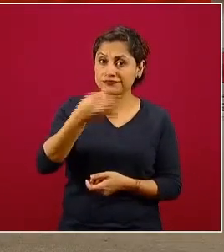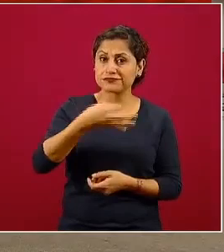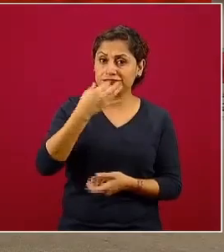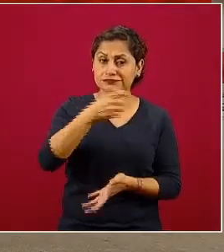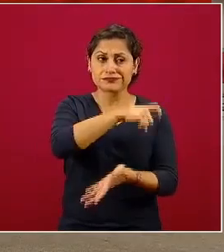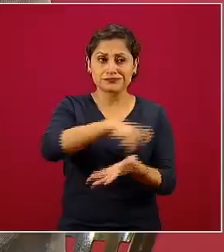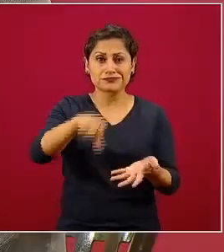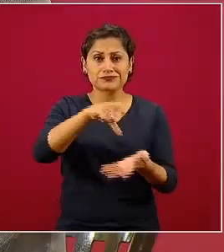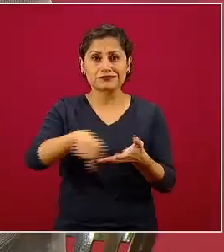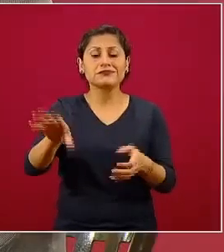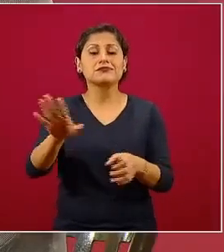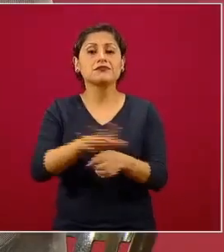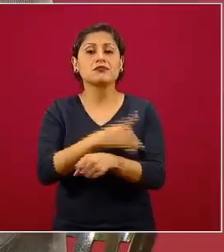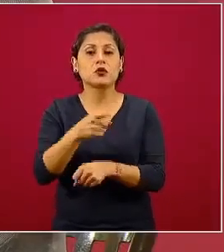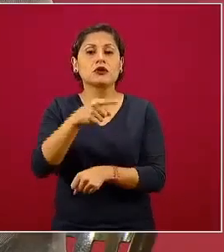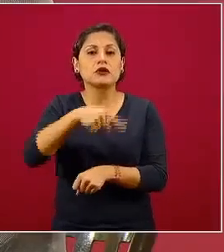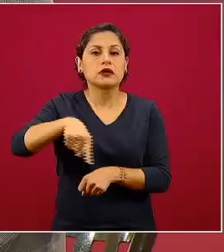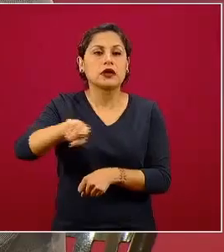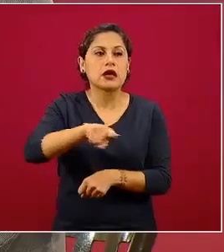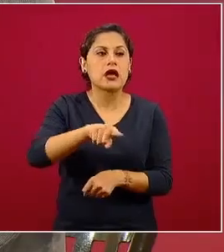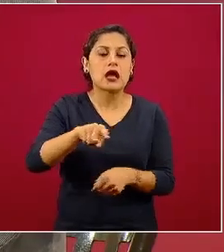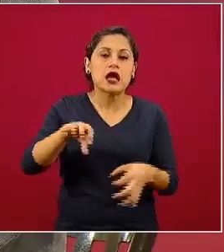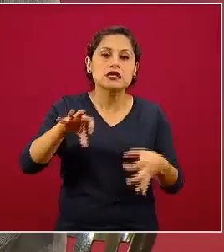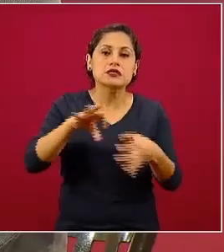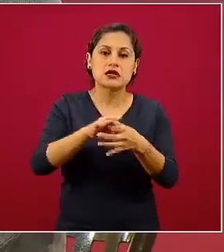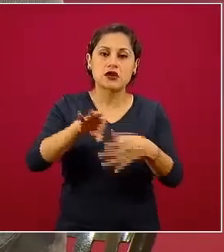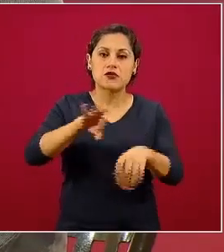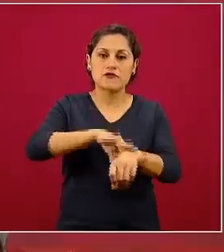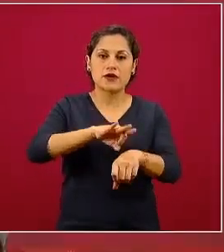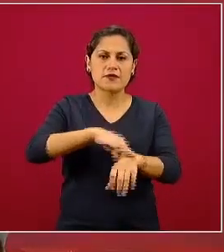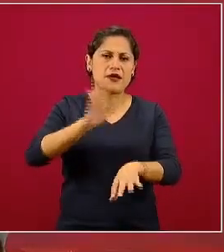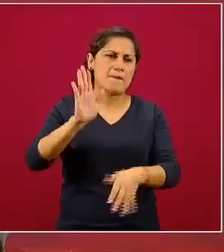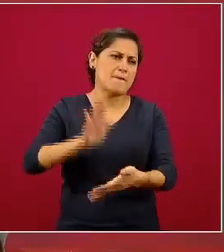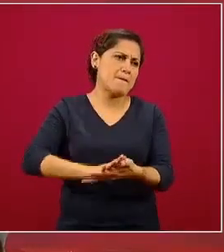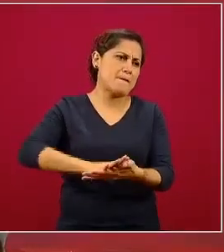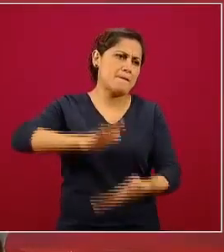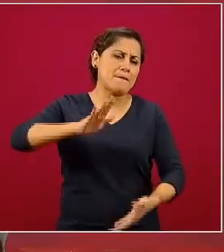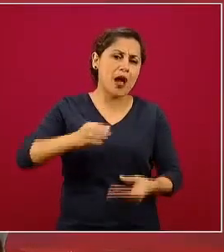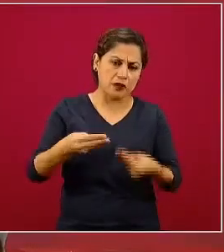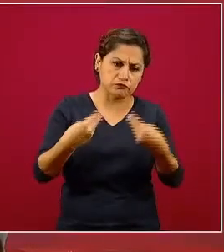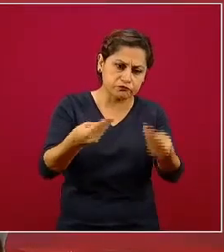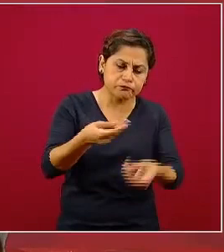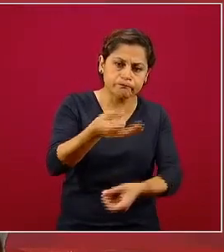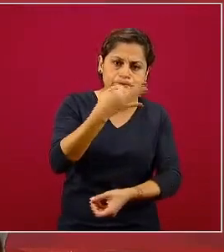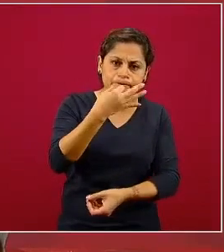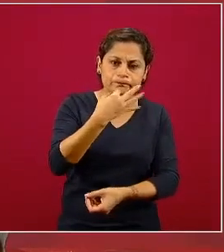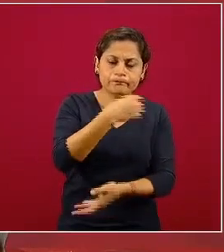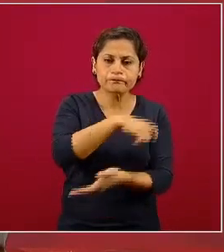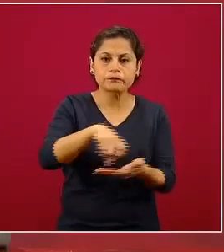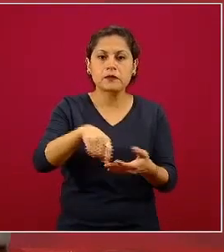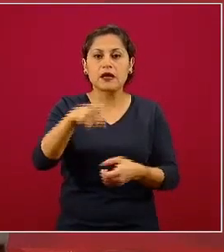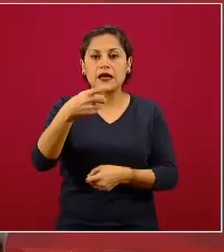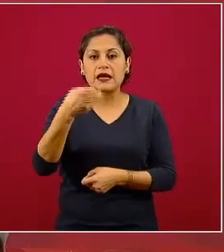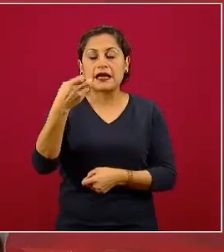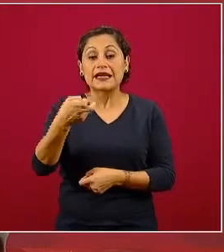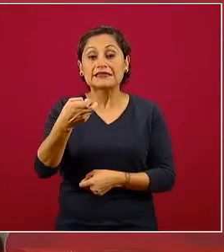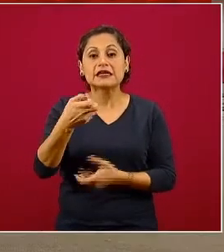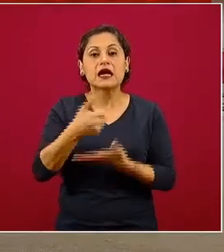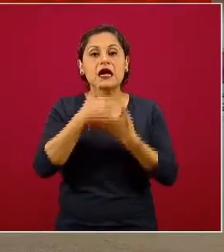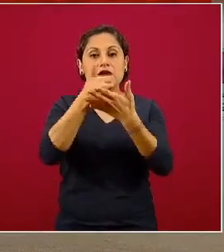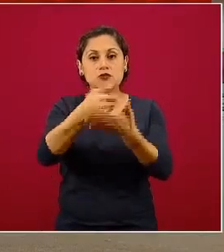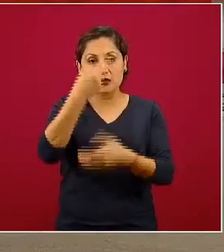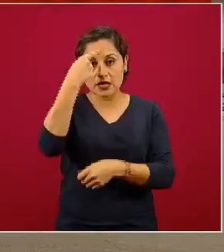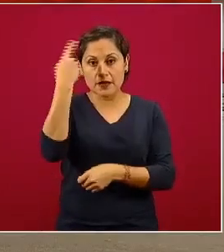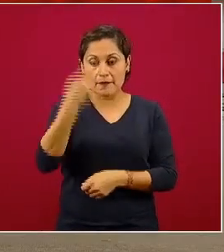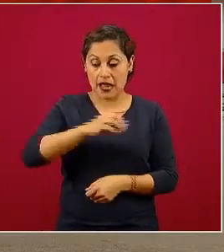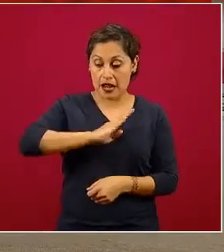mayormente en estos consultorios adyacentes a farmacias induce la resistencia a los antimicrobianos lo cual ha sido